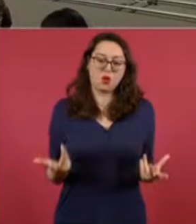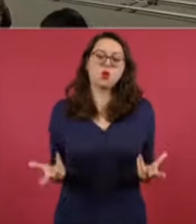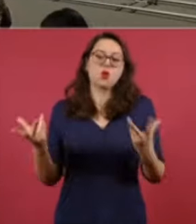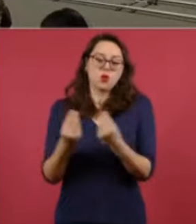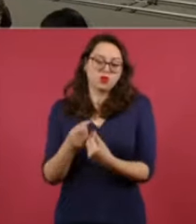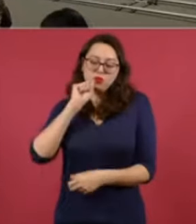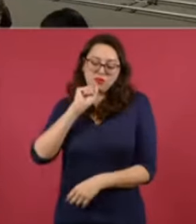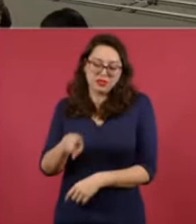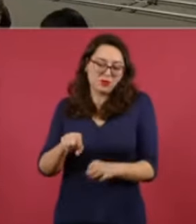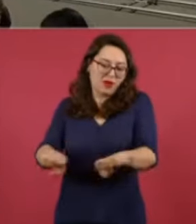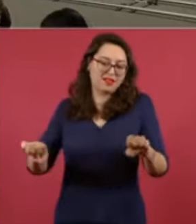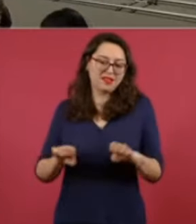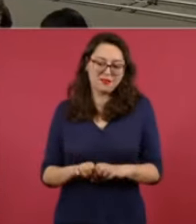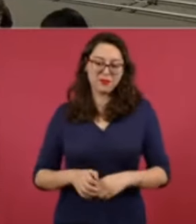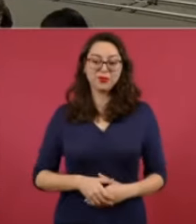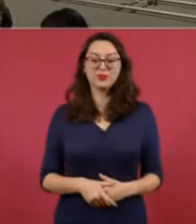¿no?